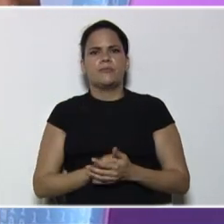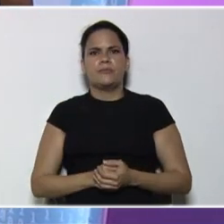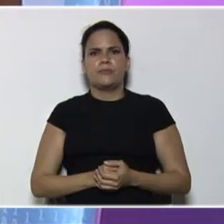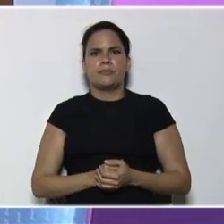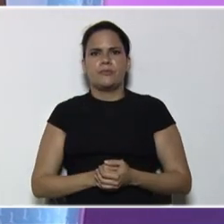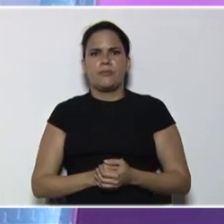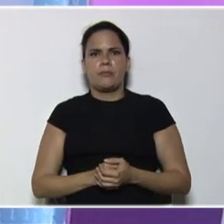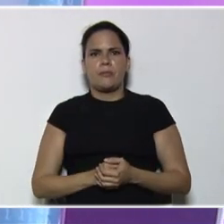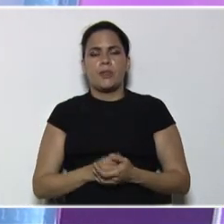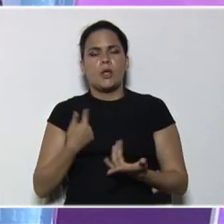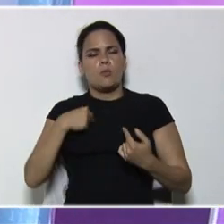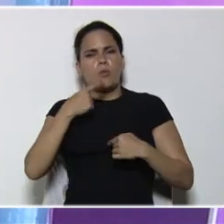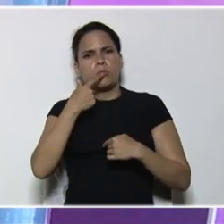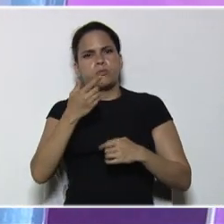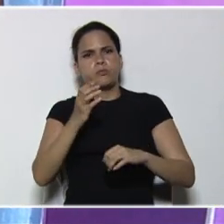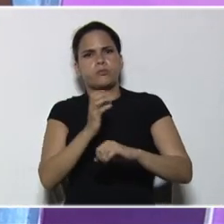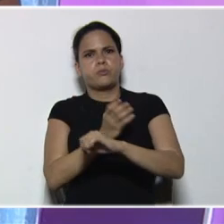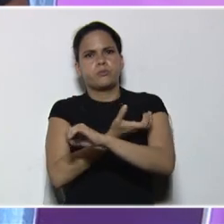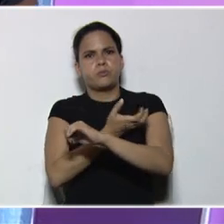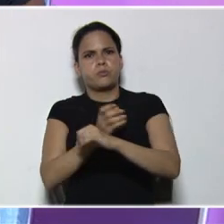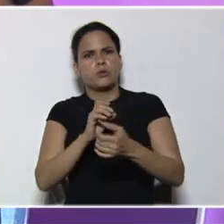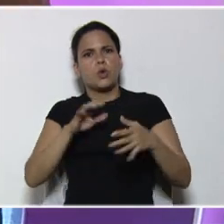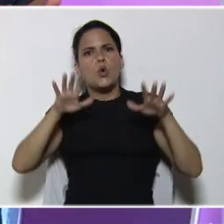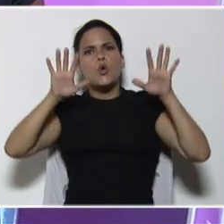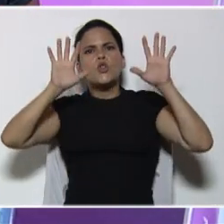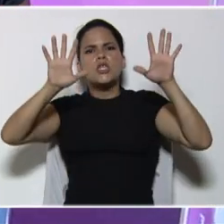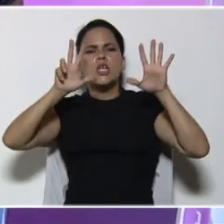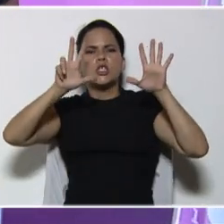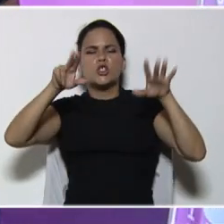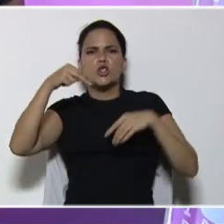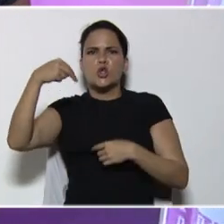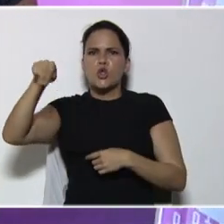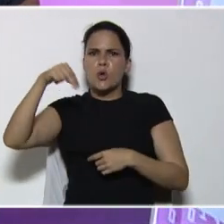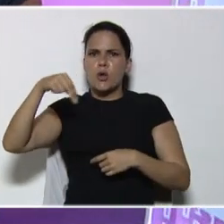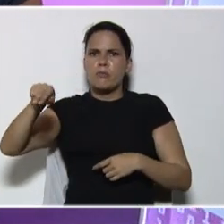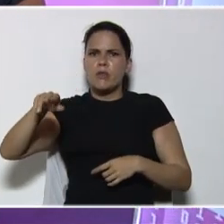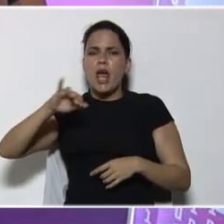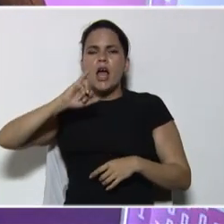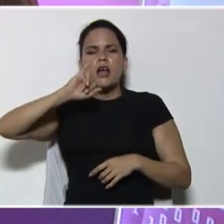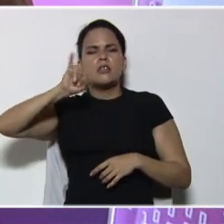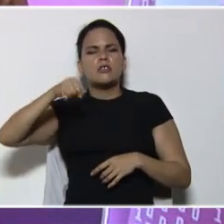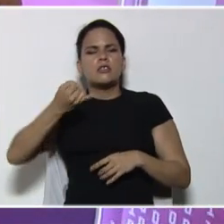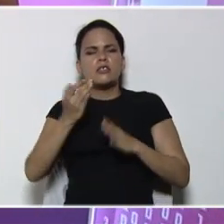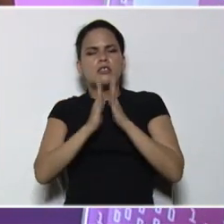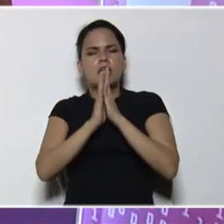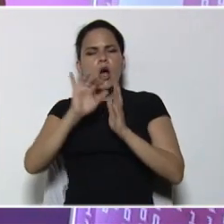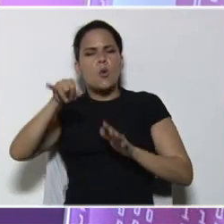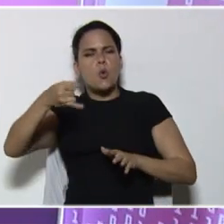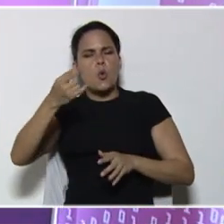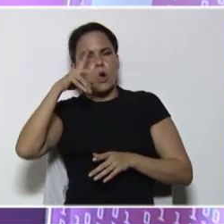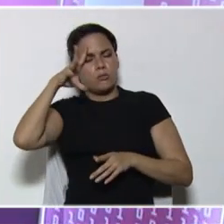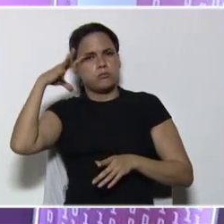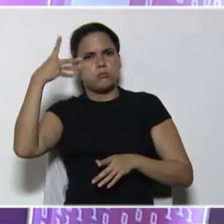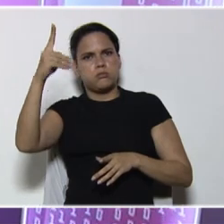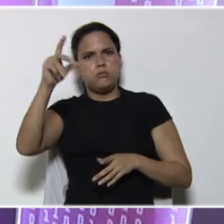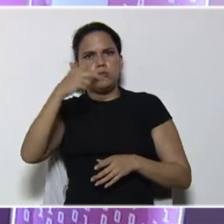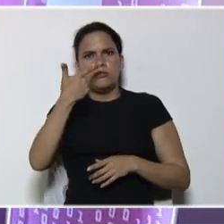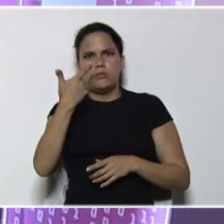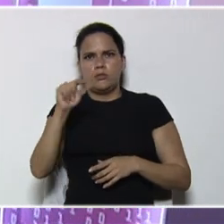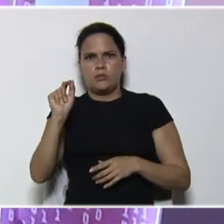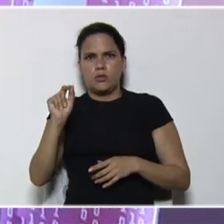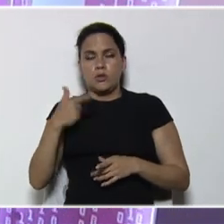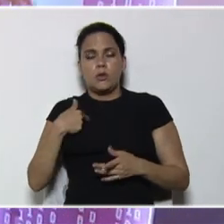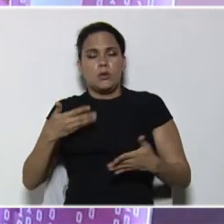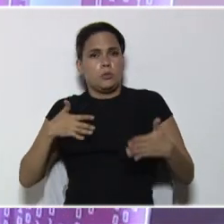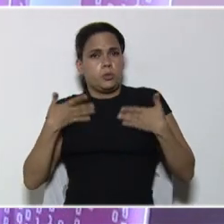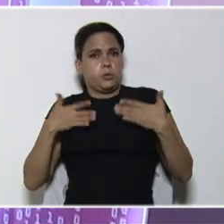a San Juan de Dios nos vamos. Pero nos vamos con carisma, con alegría y con mucho entusiasmo para celebrar con ustedes